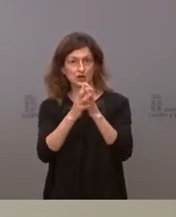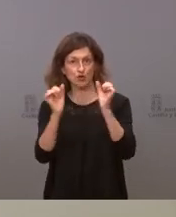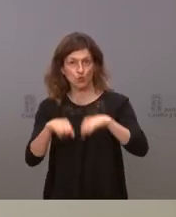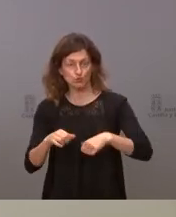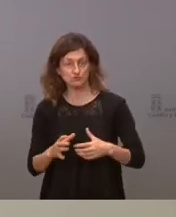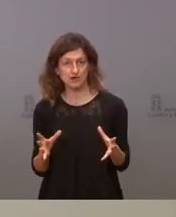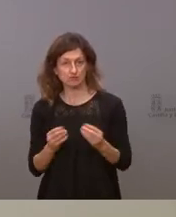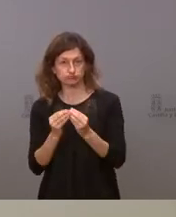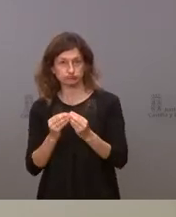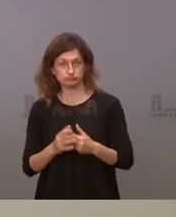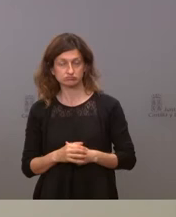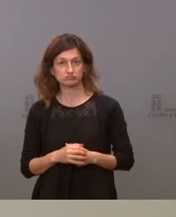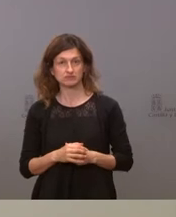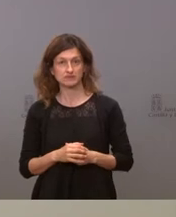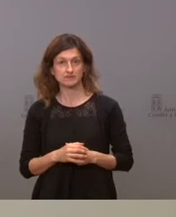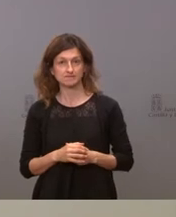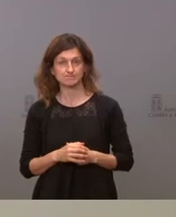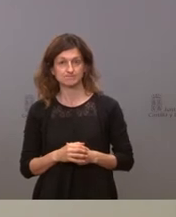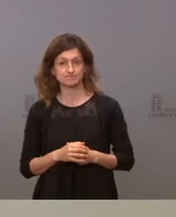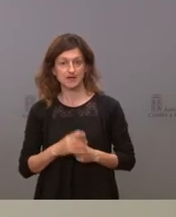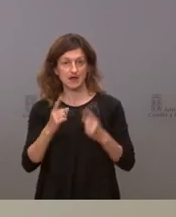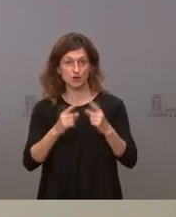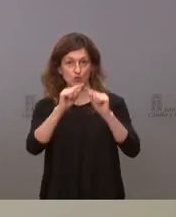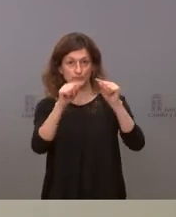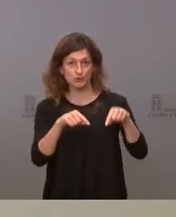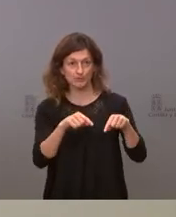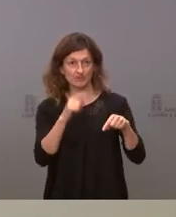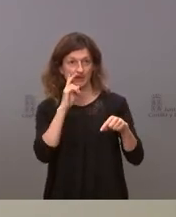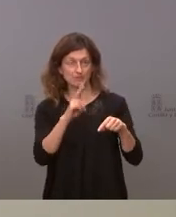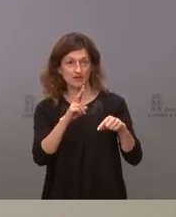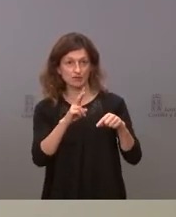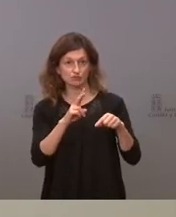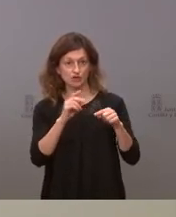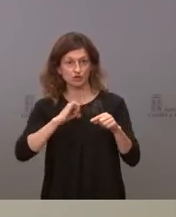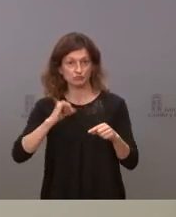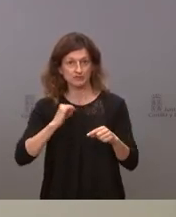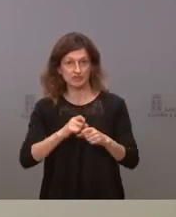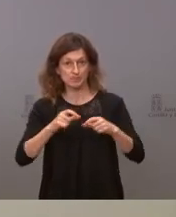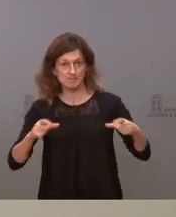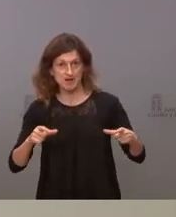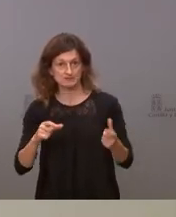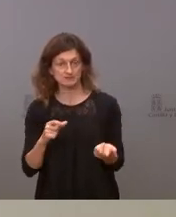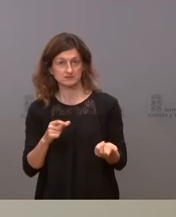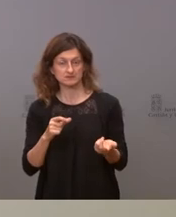no con alguna excepción provincial dada las incidencias y la hospitalización de algunos de los casos